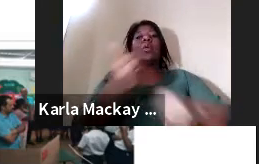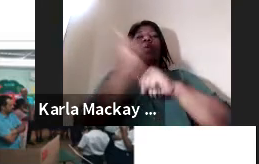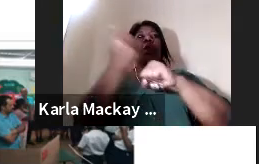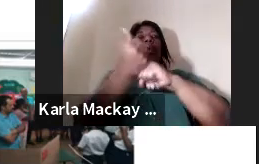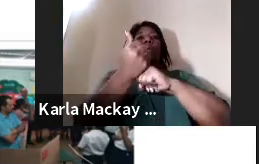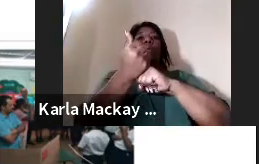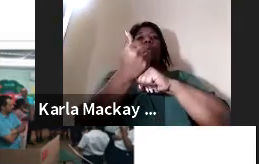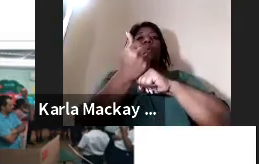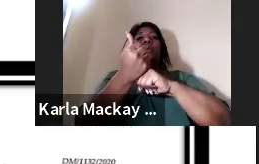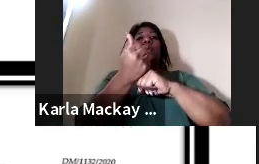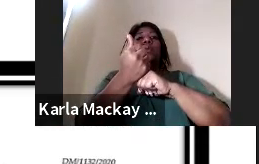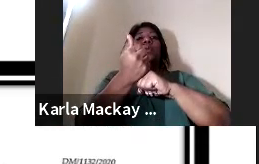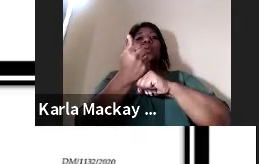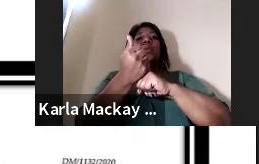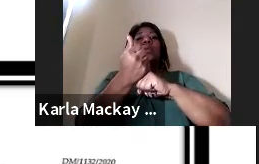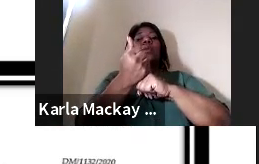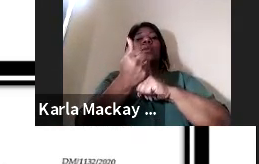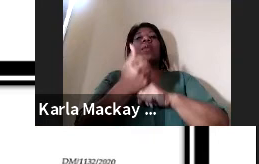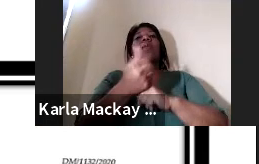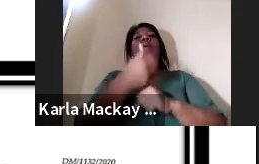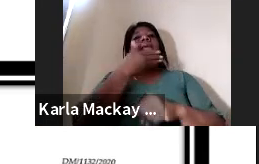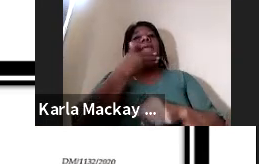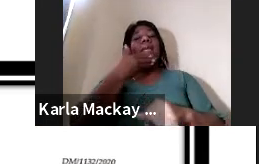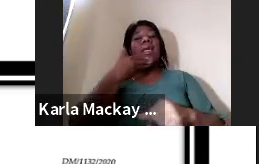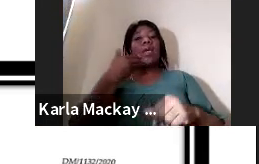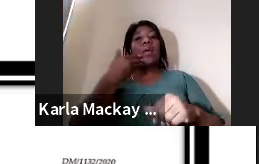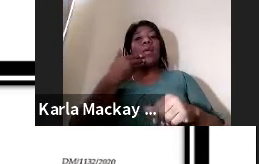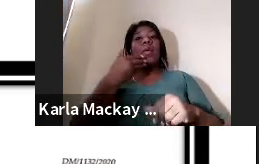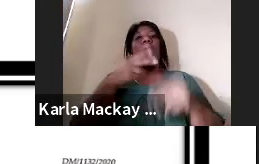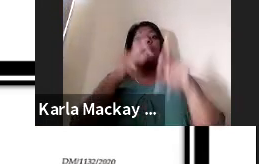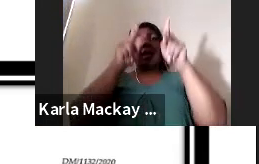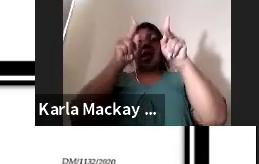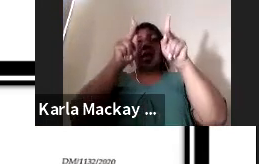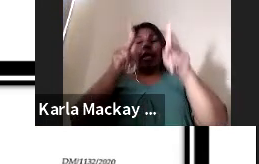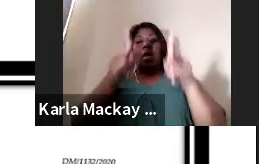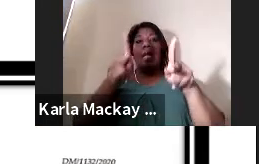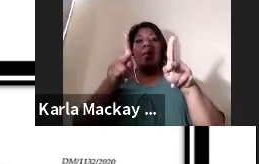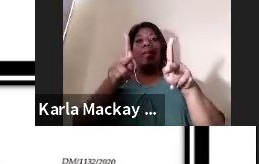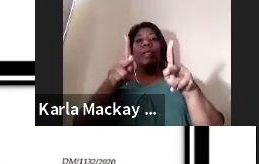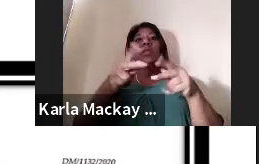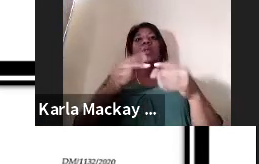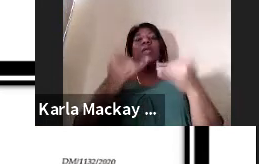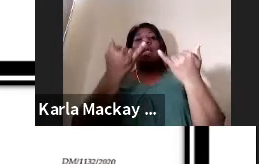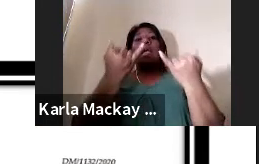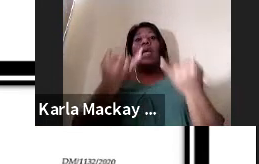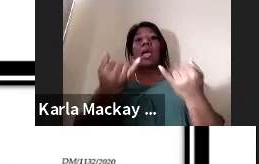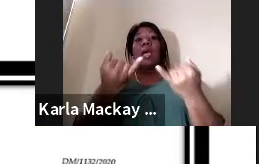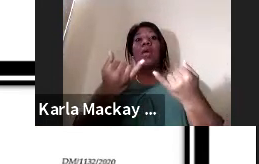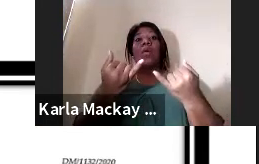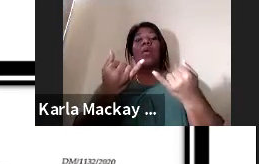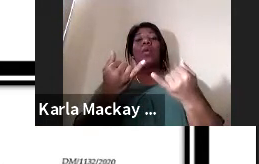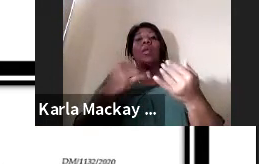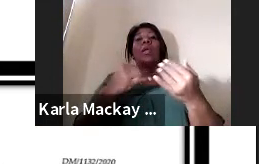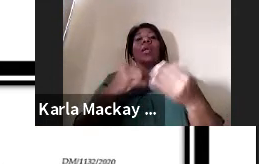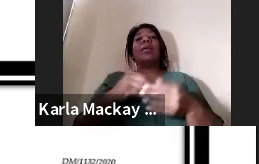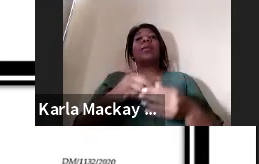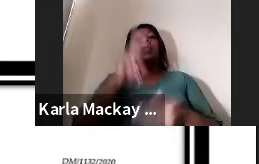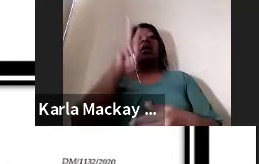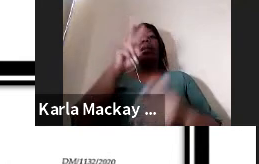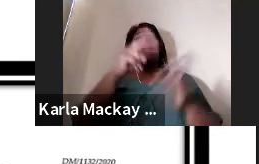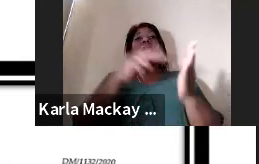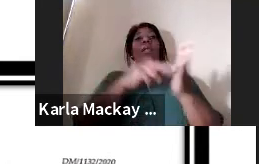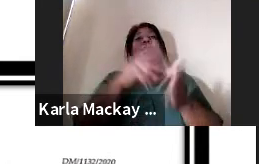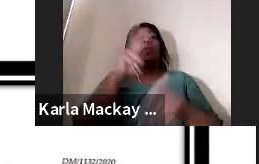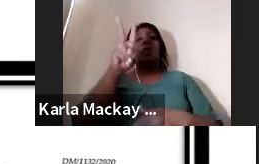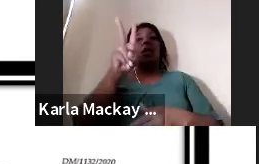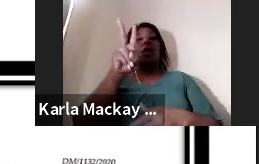ser un mejor ciudadano que nos queda próximamente vamos a estar en el 2021 debemos estar